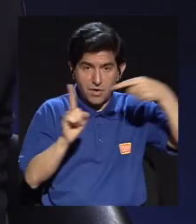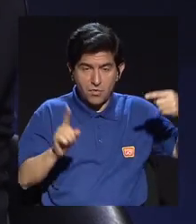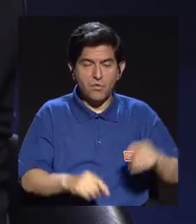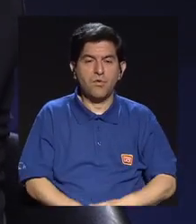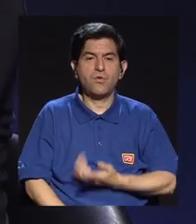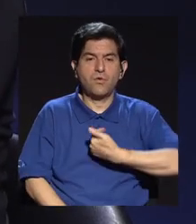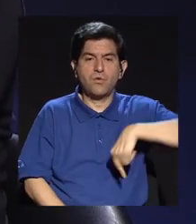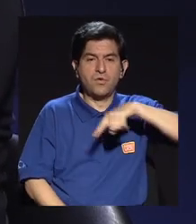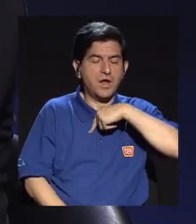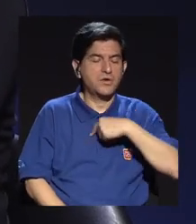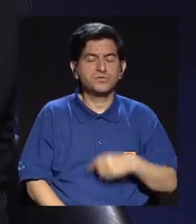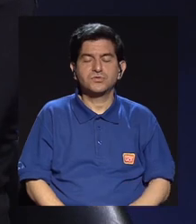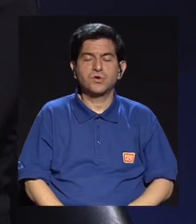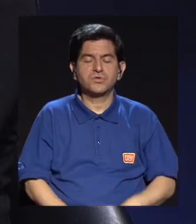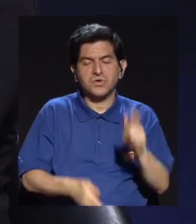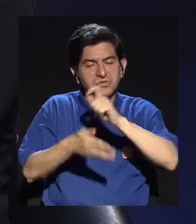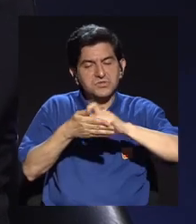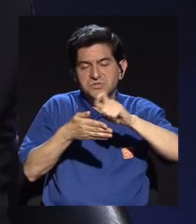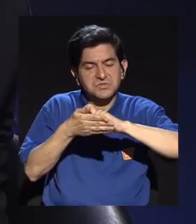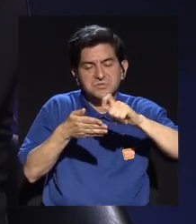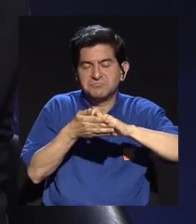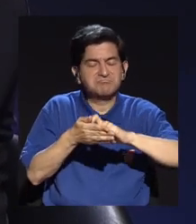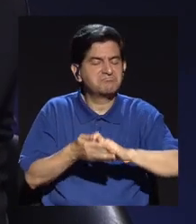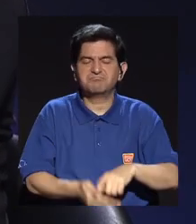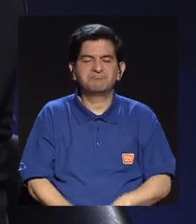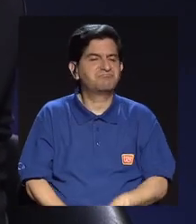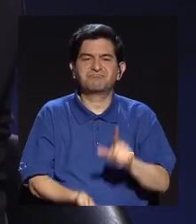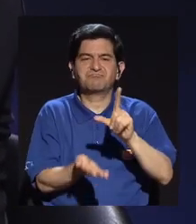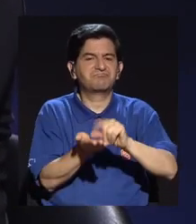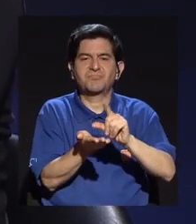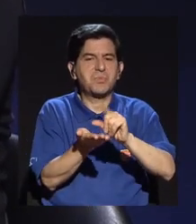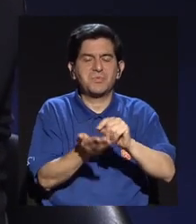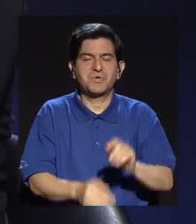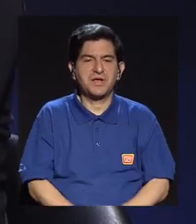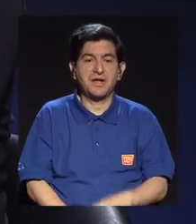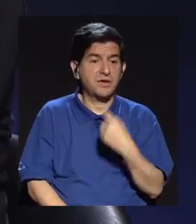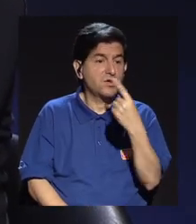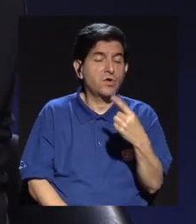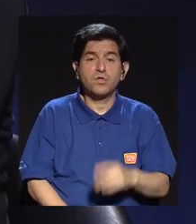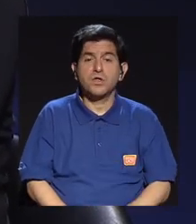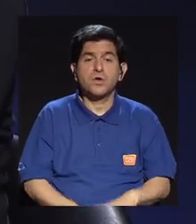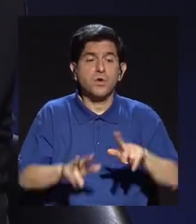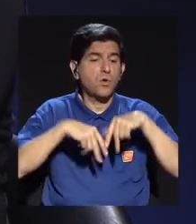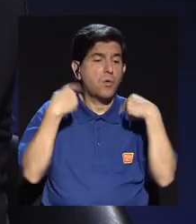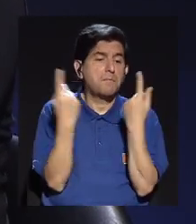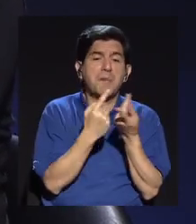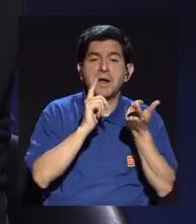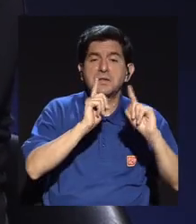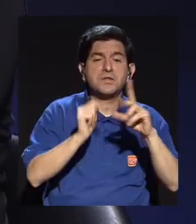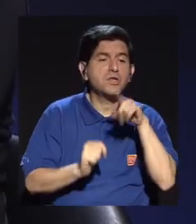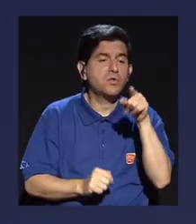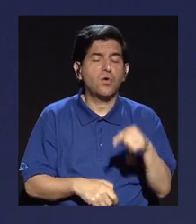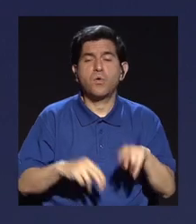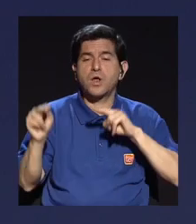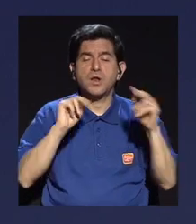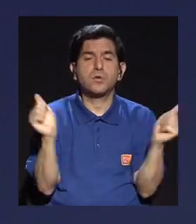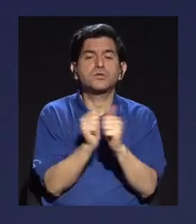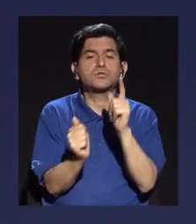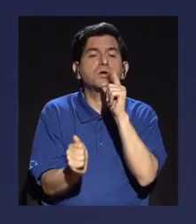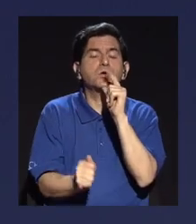de no publicarla porque no había noticia. No nos dijo ni con cuál partido se iba a lanzar, ni con quién estaba negociando, ni